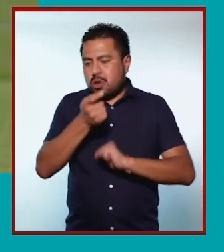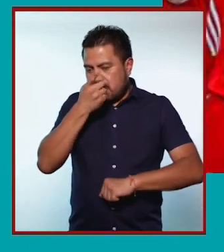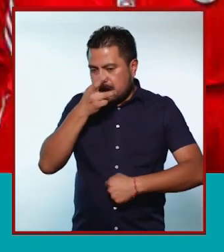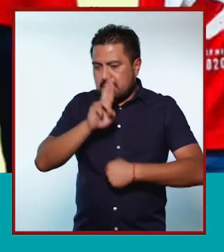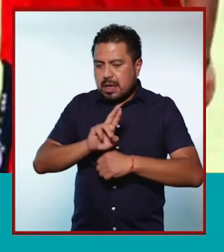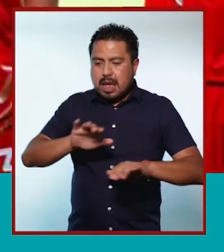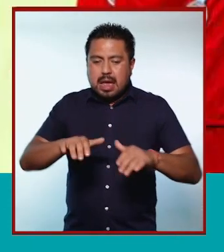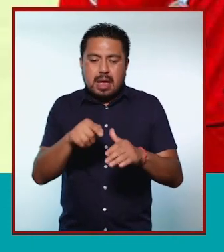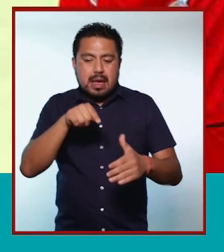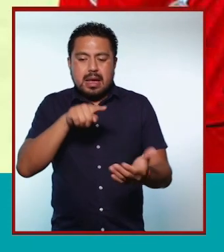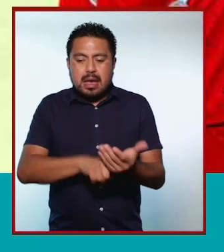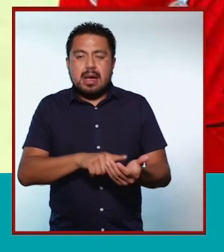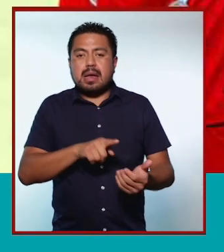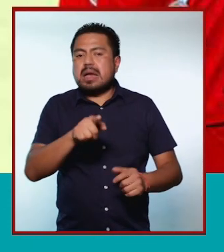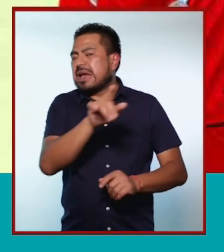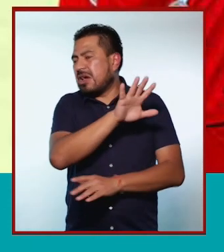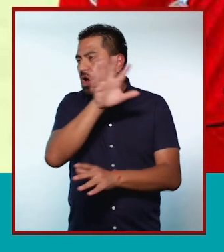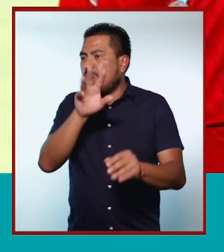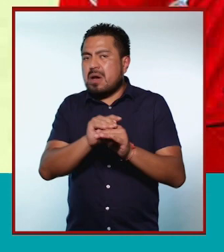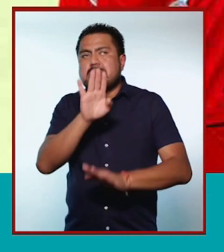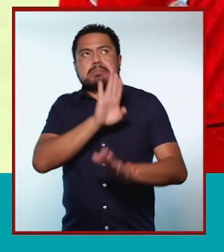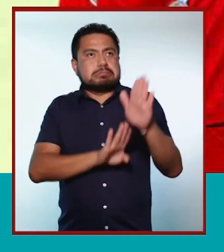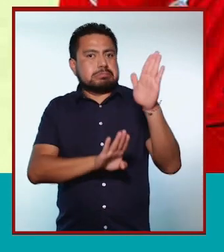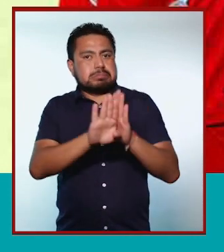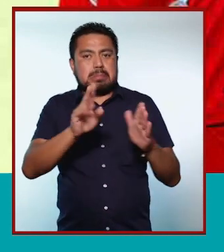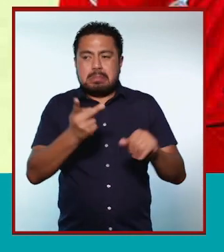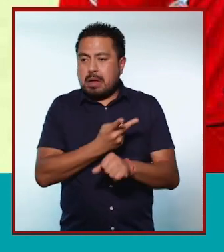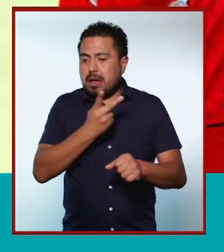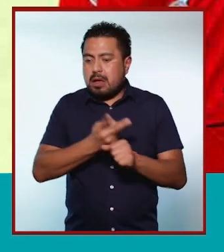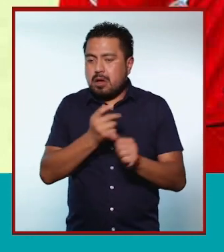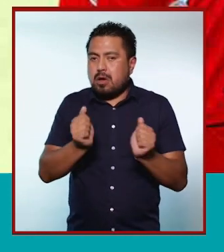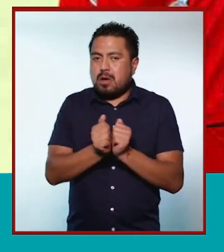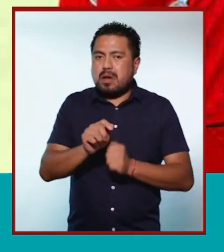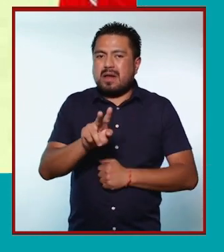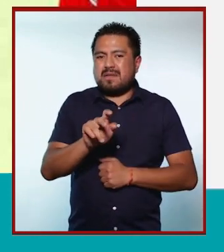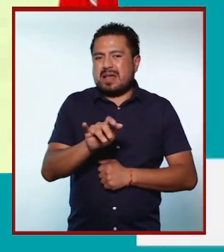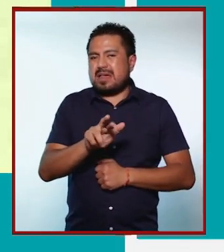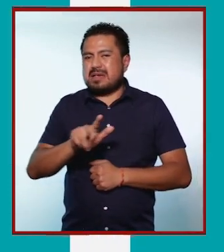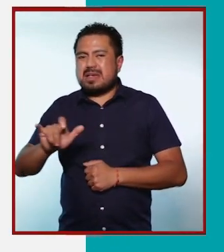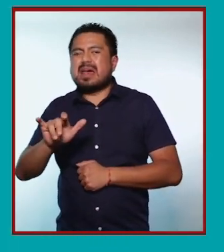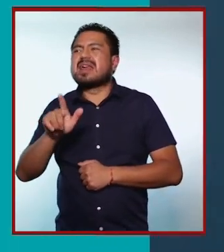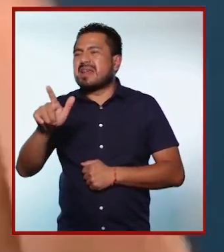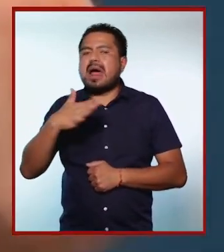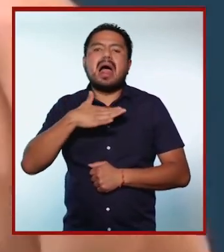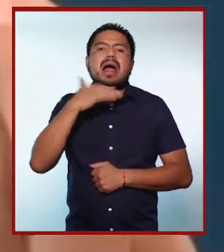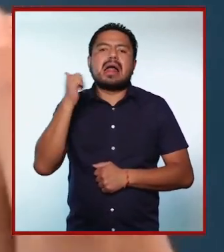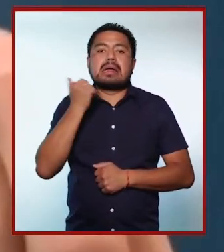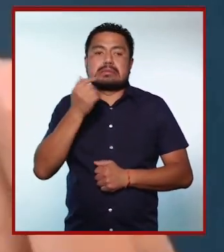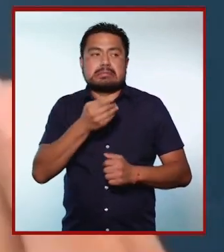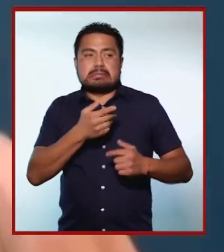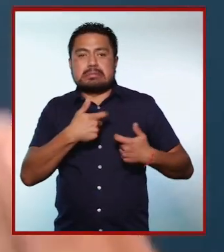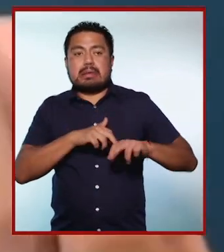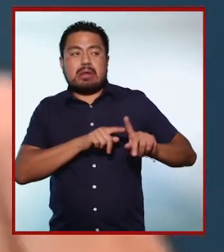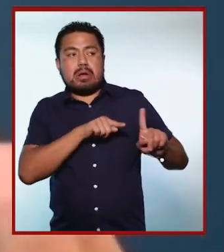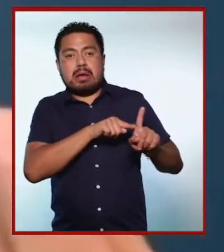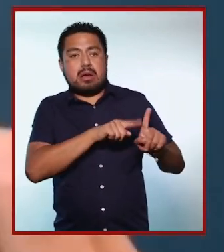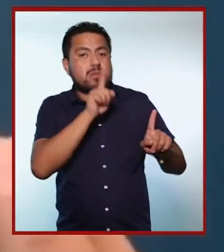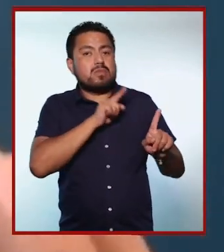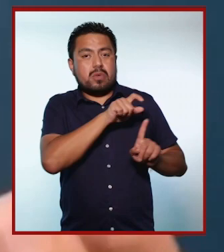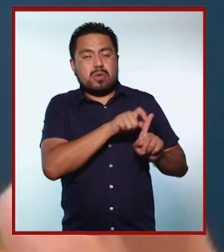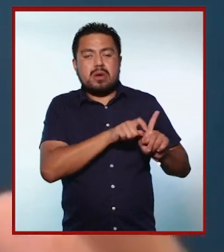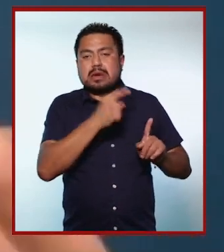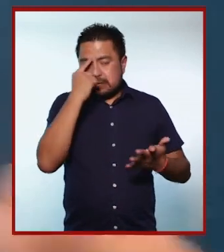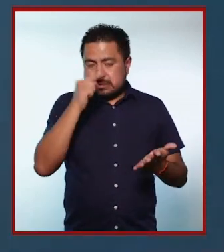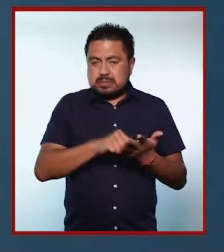pasa con la directiva. Y entonces, casi todo el éxito que está ocurriendo ahorita con el Bayern Munich se lo atribuyen a ella,